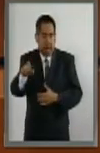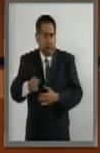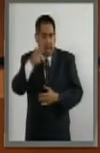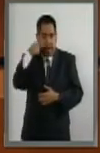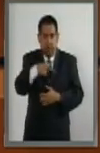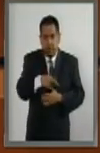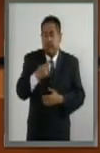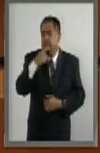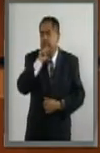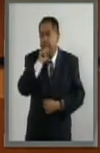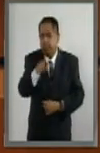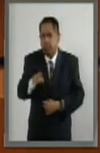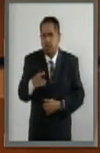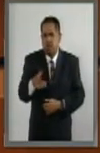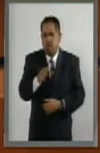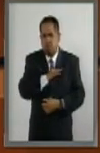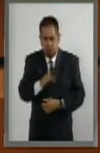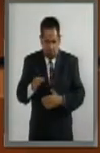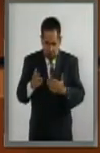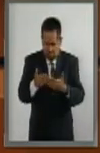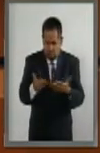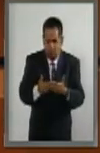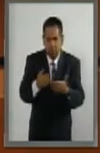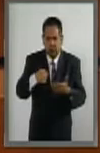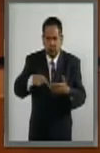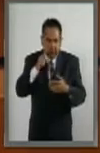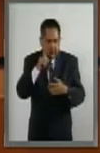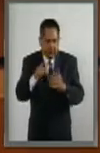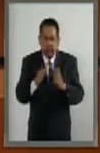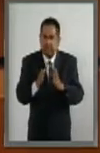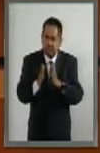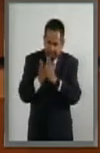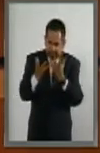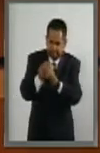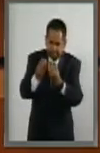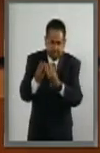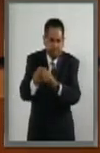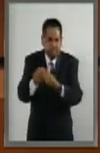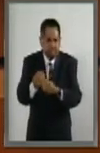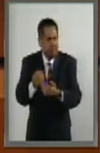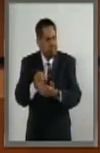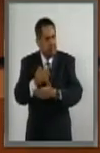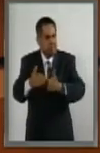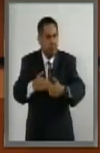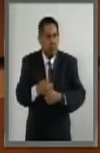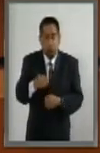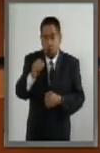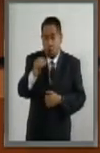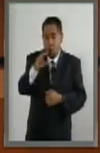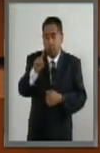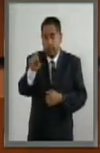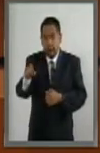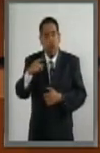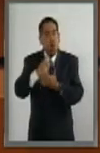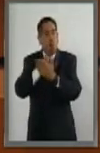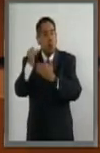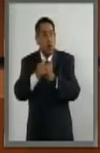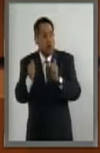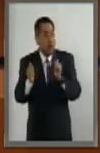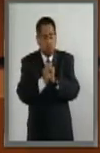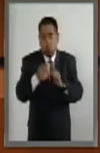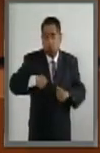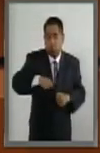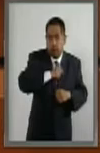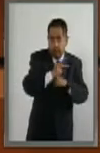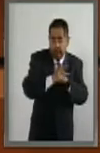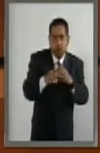también por la gran apuesta que hoy hemos emprendido de manera conjunta. Hoy la OCDE tiene proyectos de cooperación con nuestro país